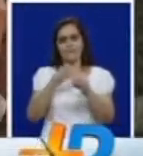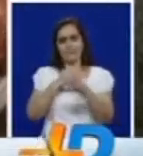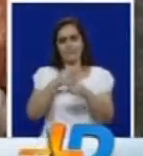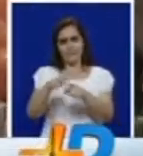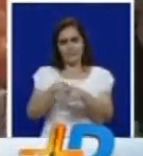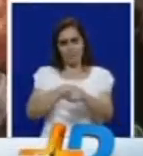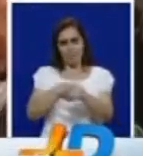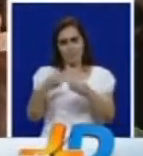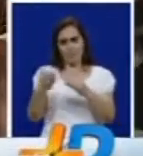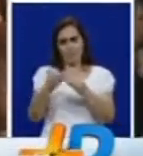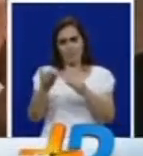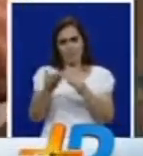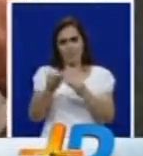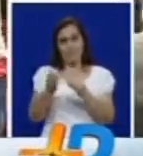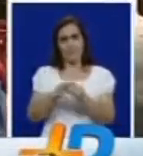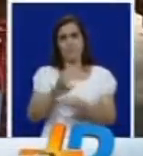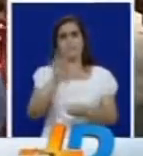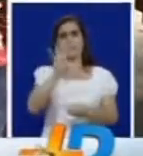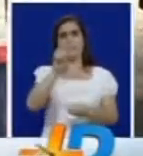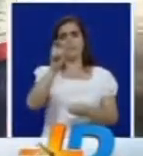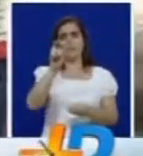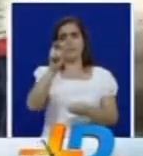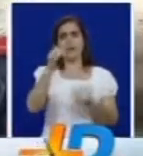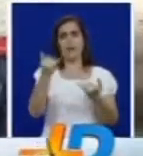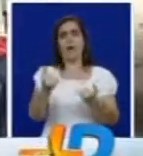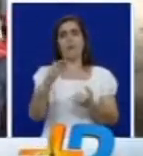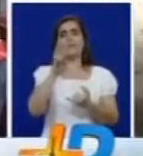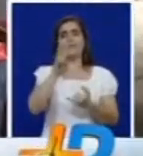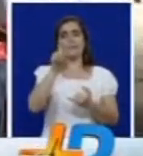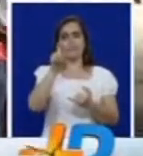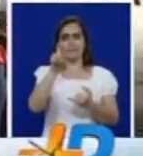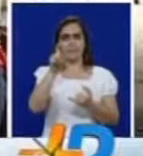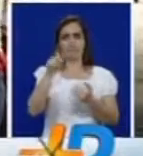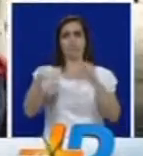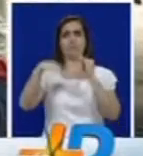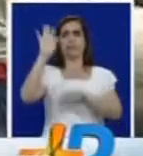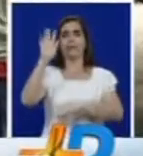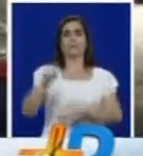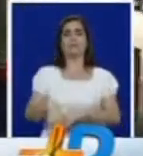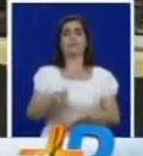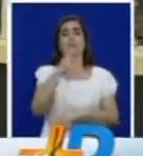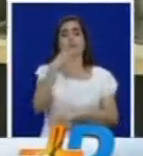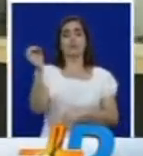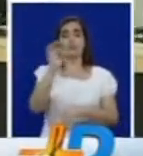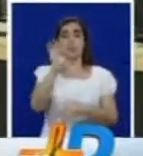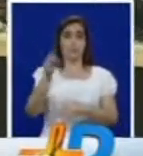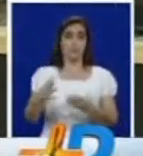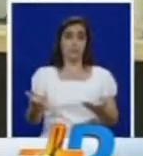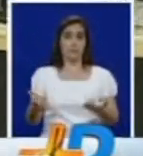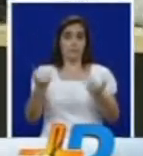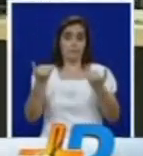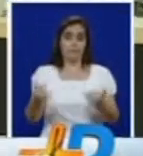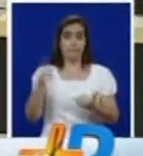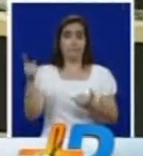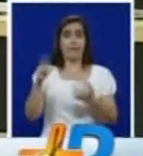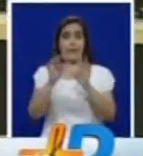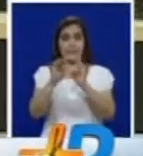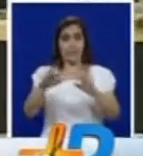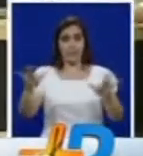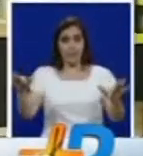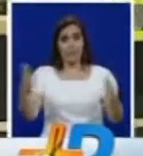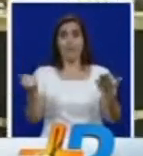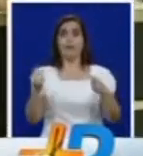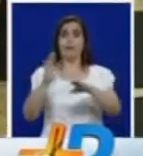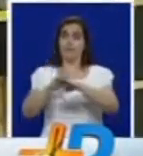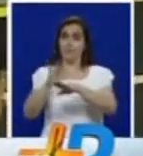de 57 mil pesos el atado pasó a costar 36 mil, con un aumento de 200%. Por su parte, la terminal de transportes